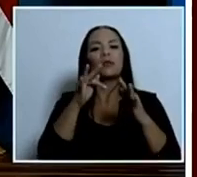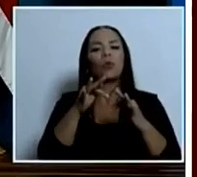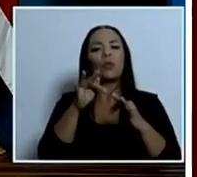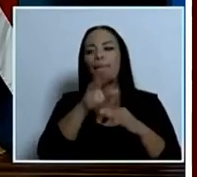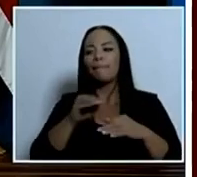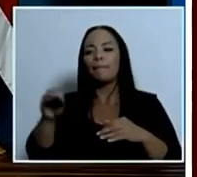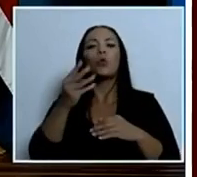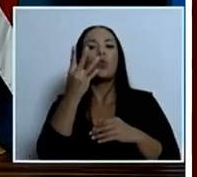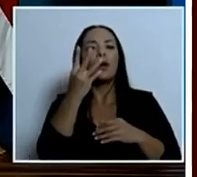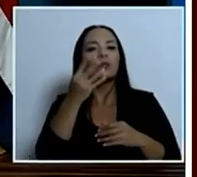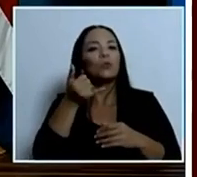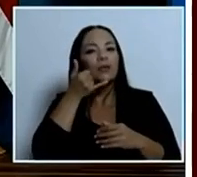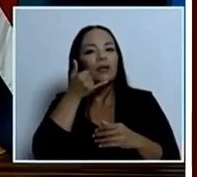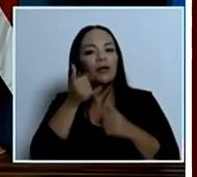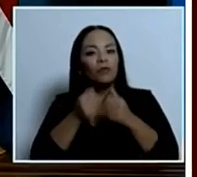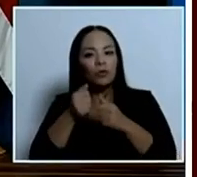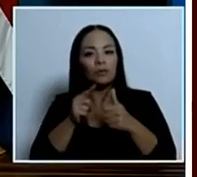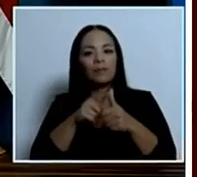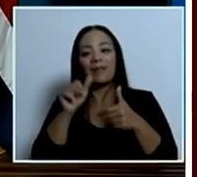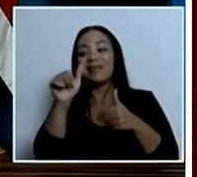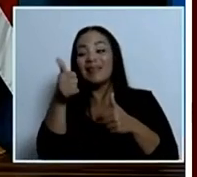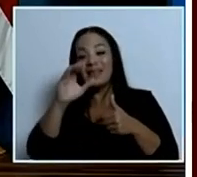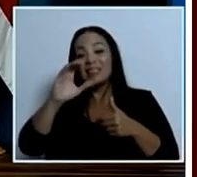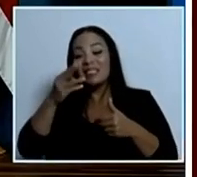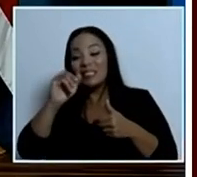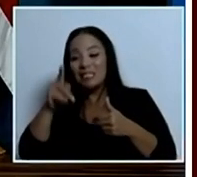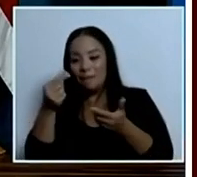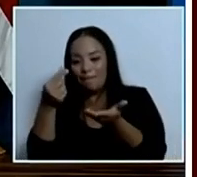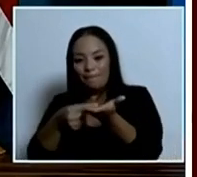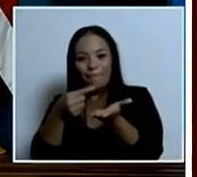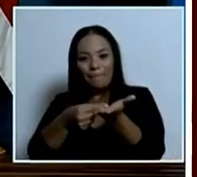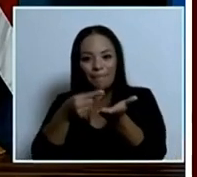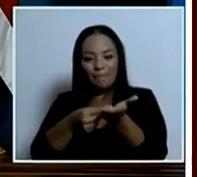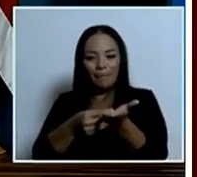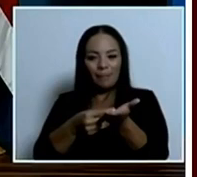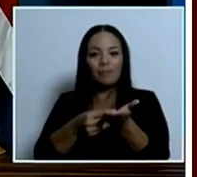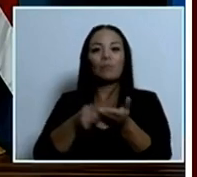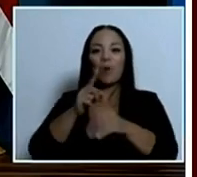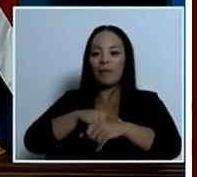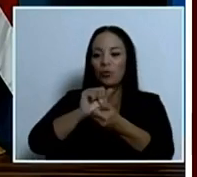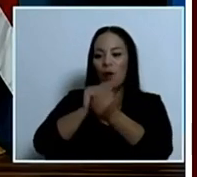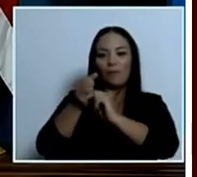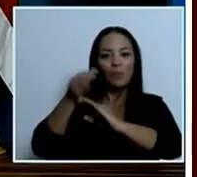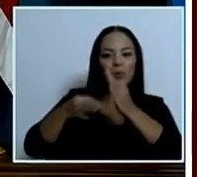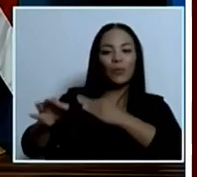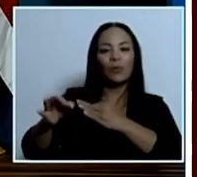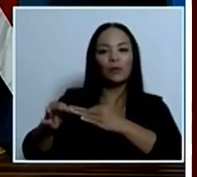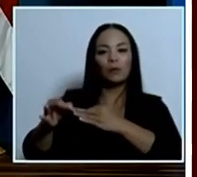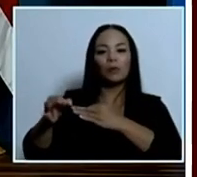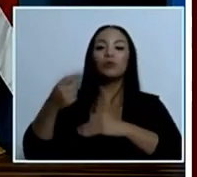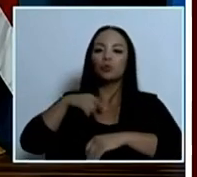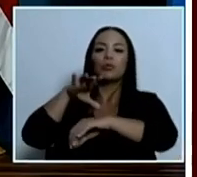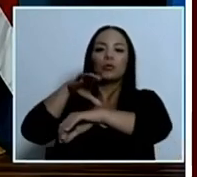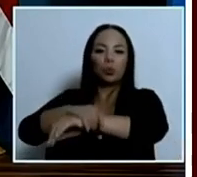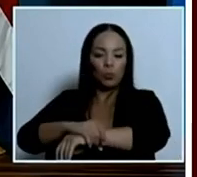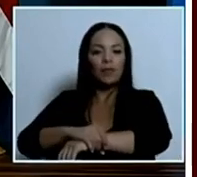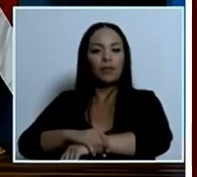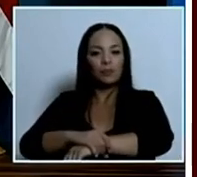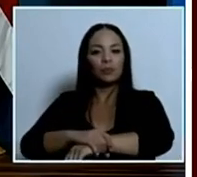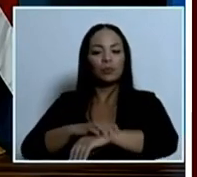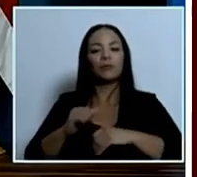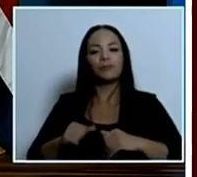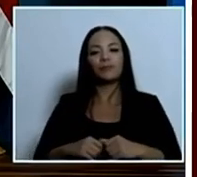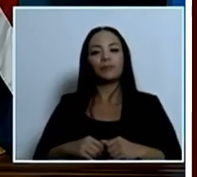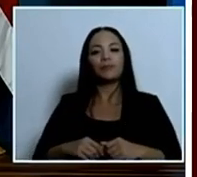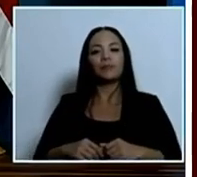celulares diez chip en un cambio de guardia lo detuvimos en un momento cuando hicimos dirección funcional